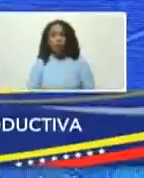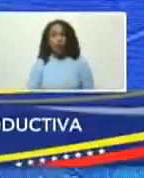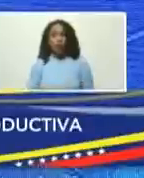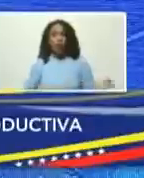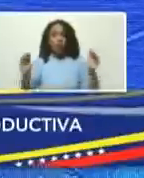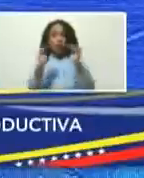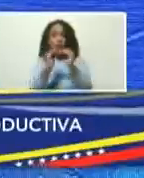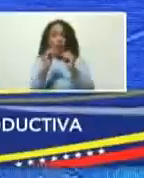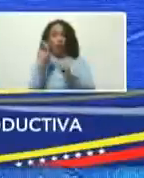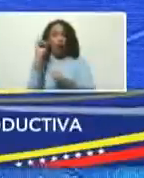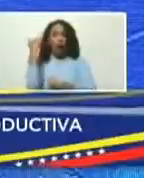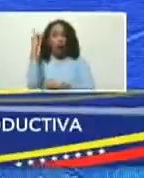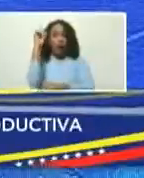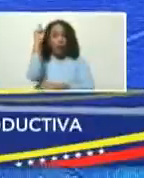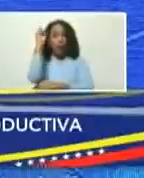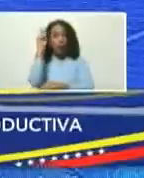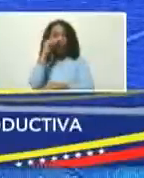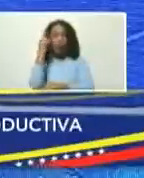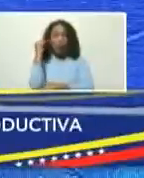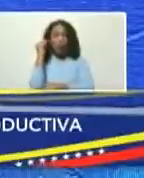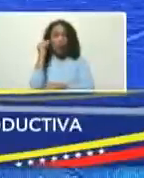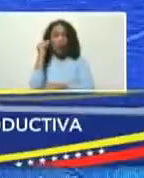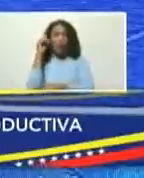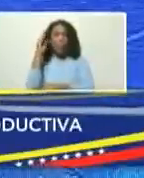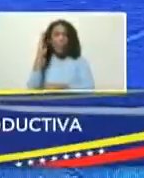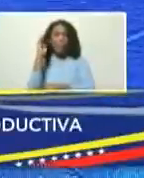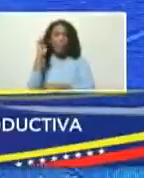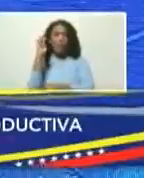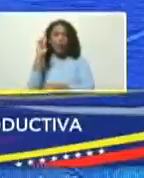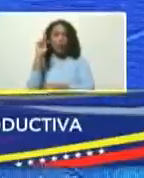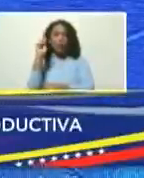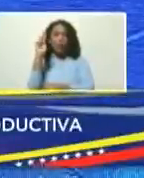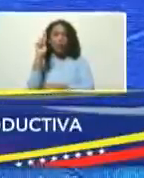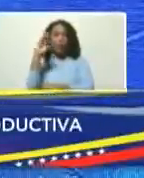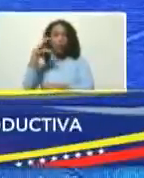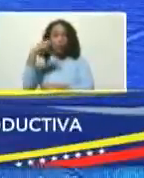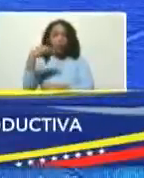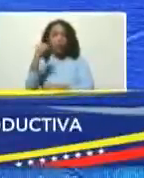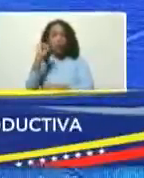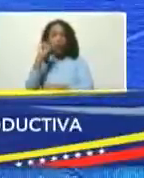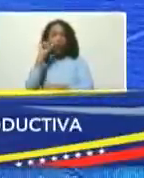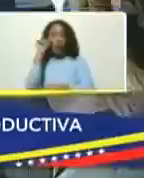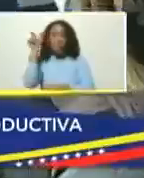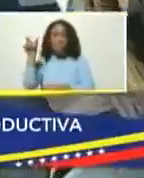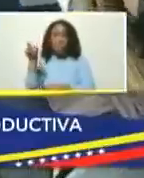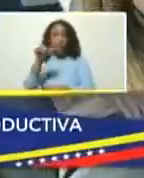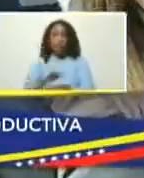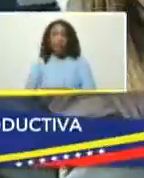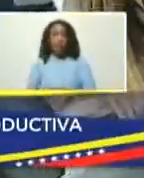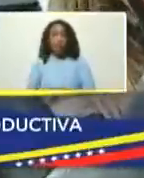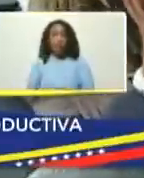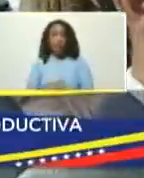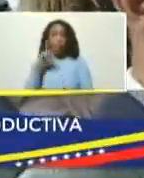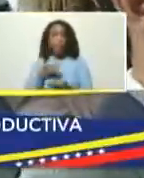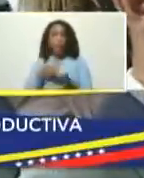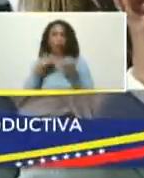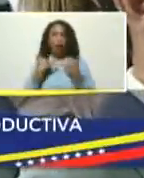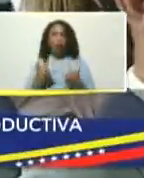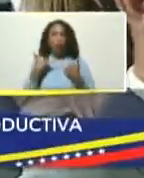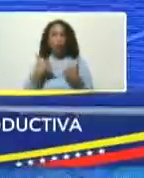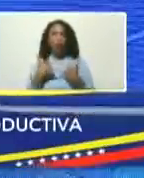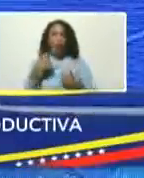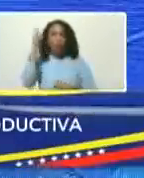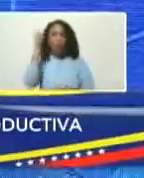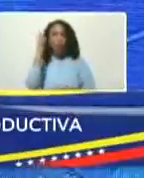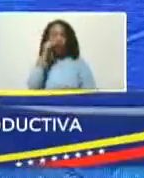está el diputado Javier Bertucci, bienvenido, Javier Bertucci, presente, y el